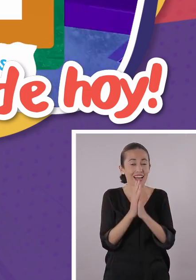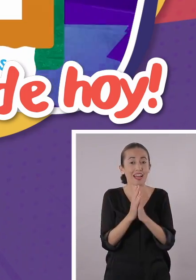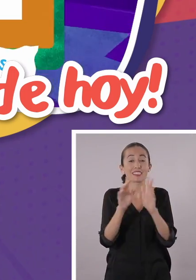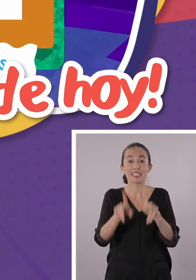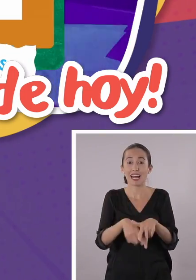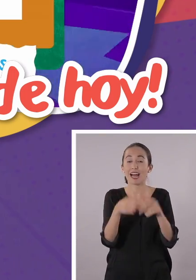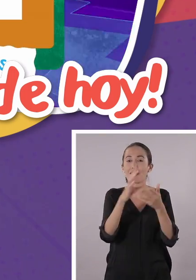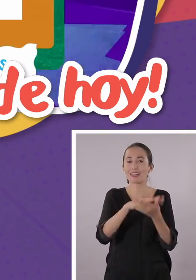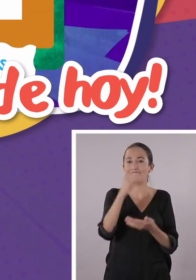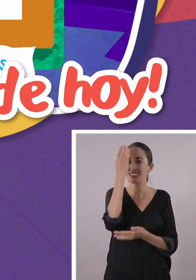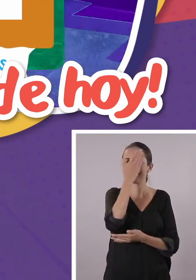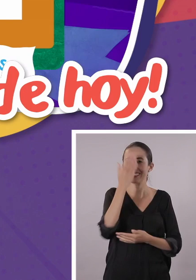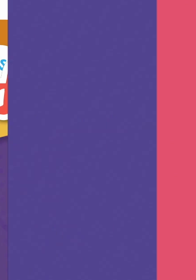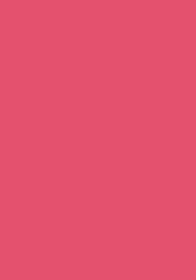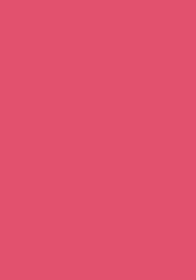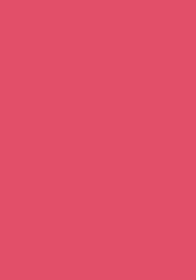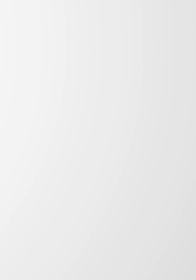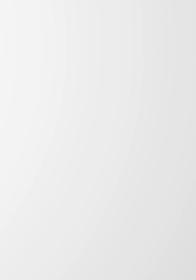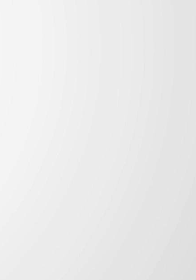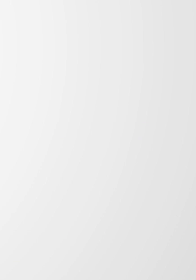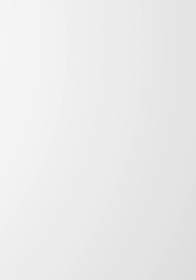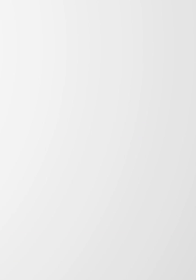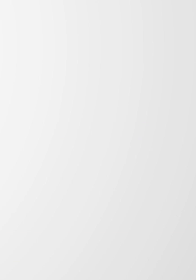Prepárese que aquí empieza Aprender la Tele.